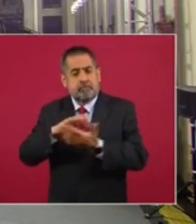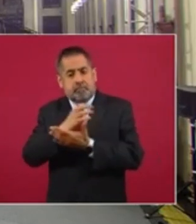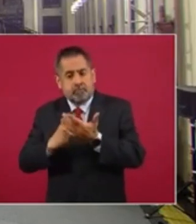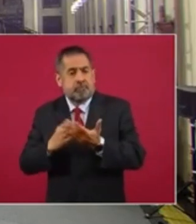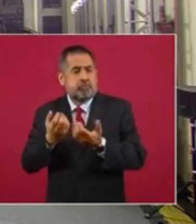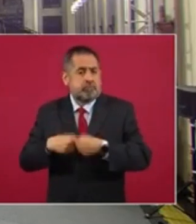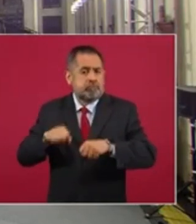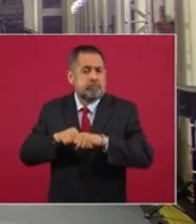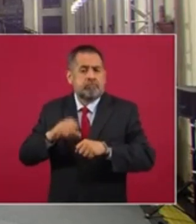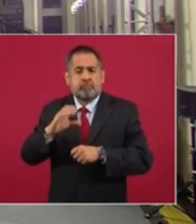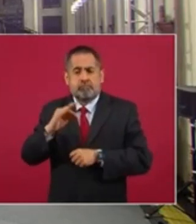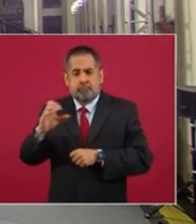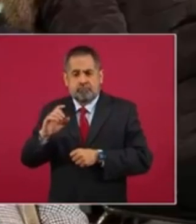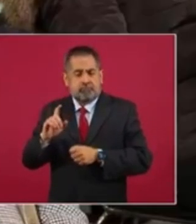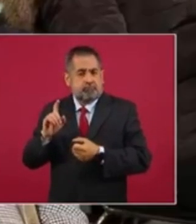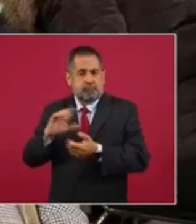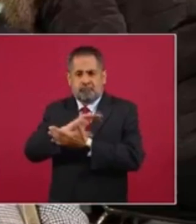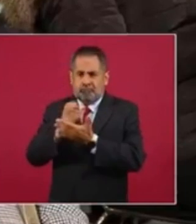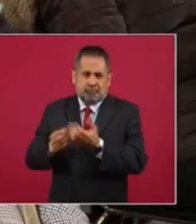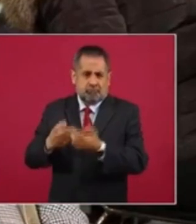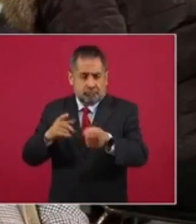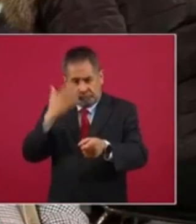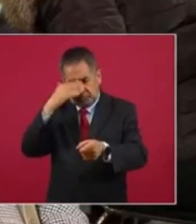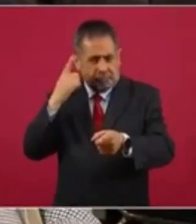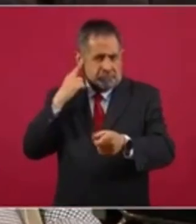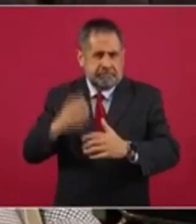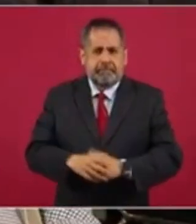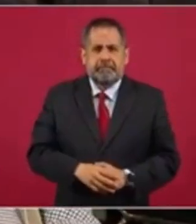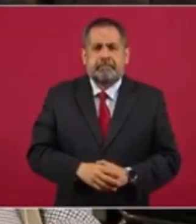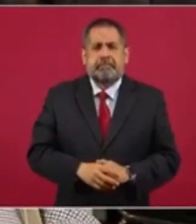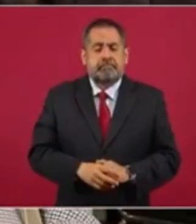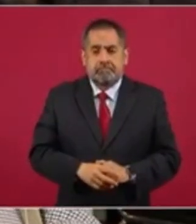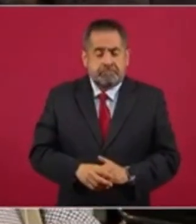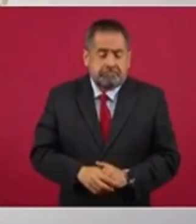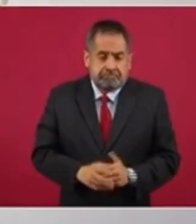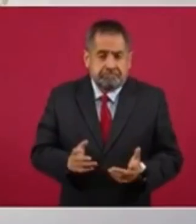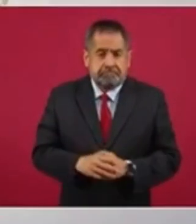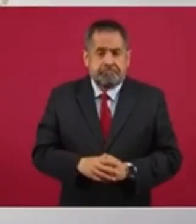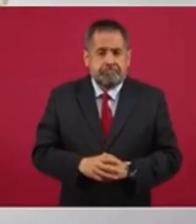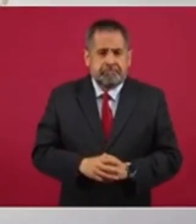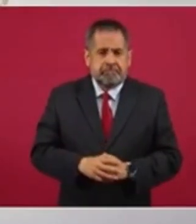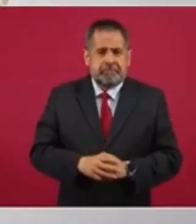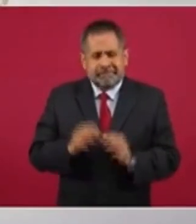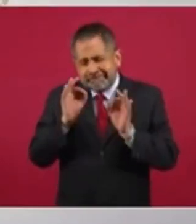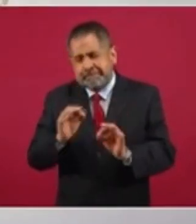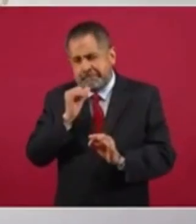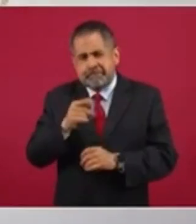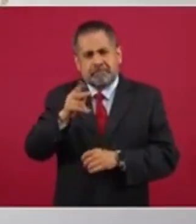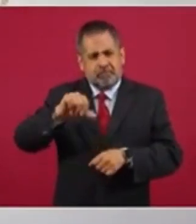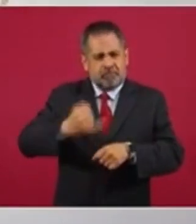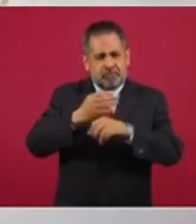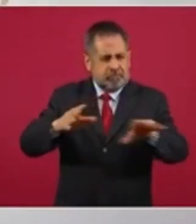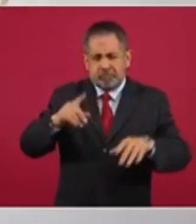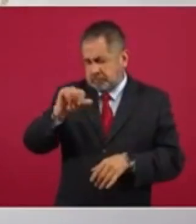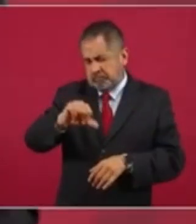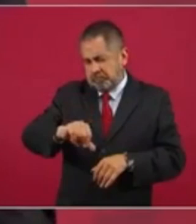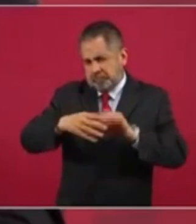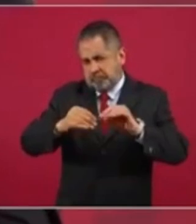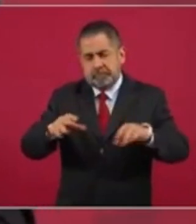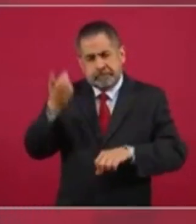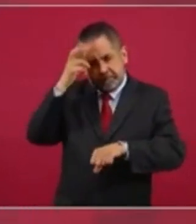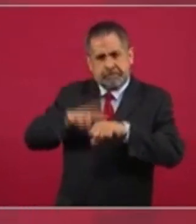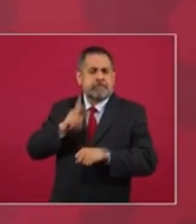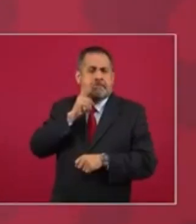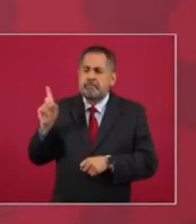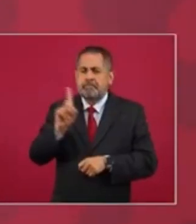Seguro Social y Comisión Federal de Electricidad. ¿Tiene usted conocimiento de esto? Pues no, con exactitud, pero hoy se va a informar seguramente el